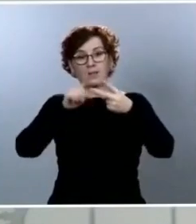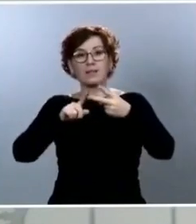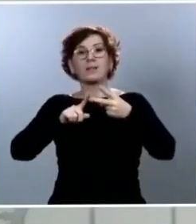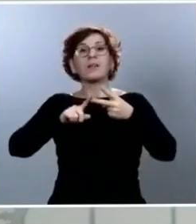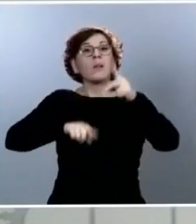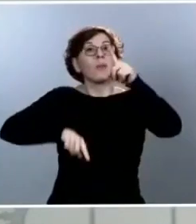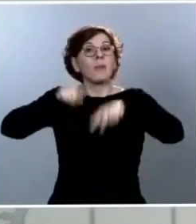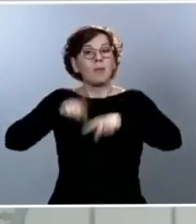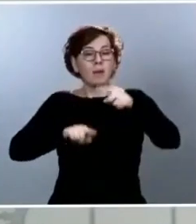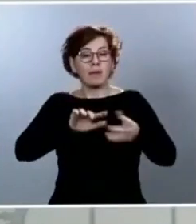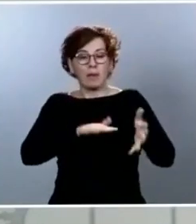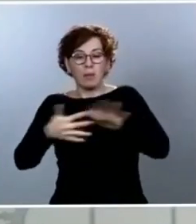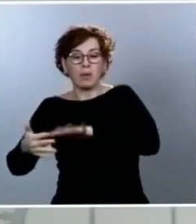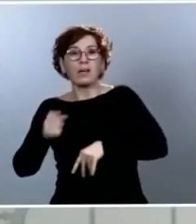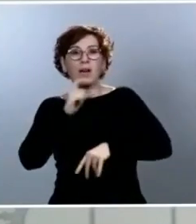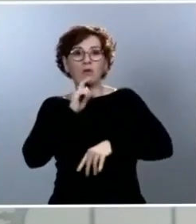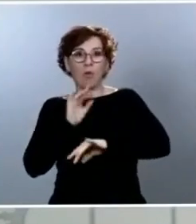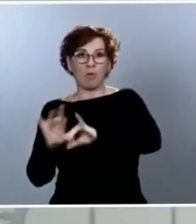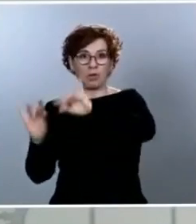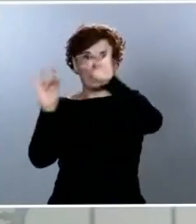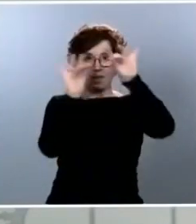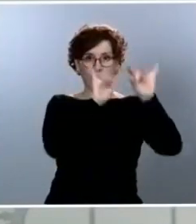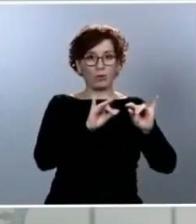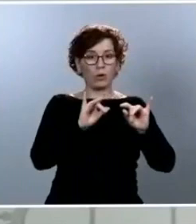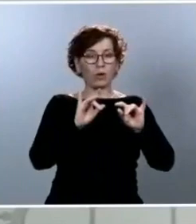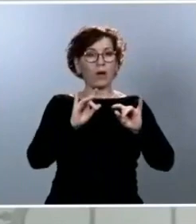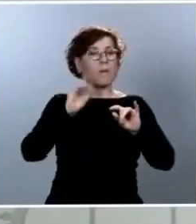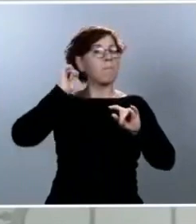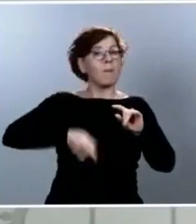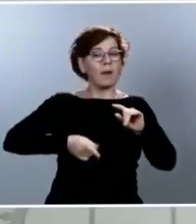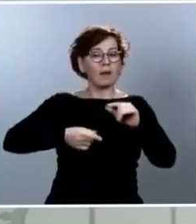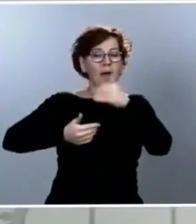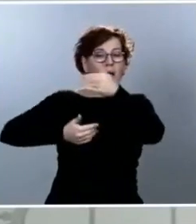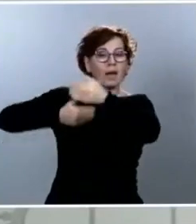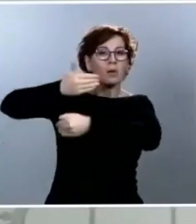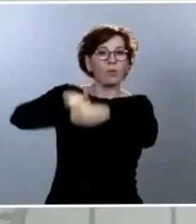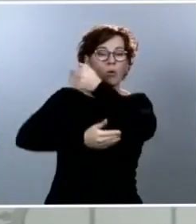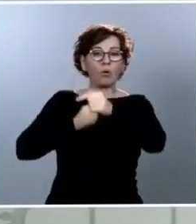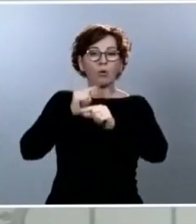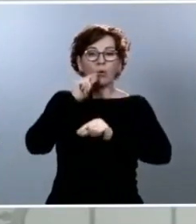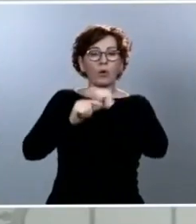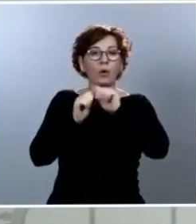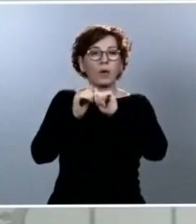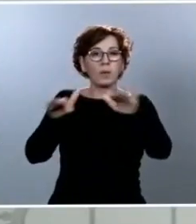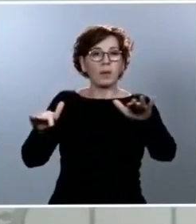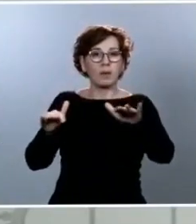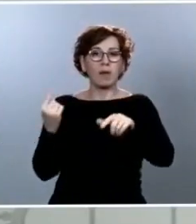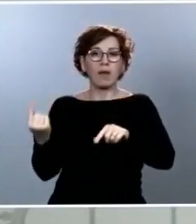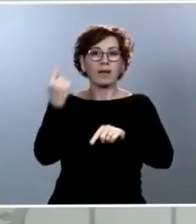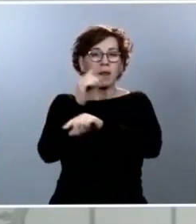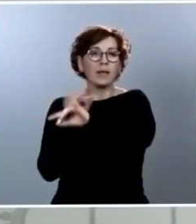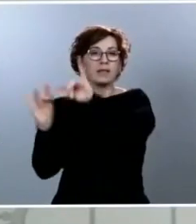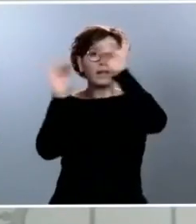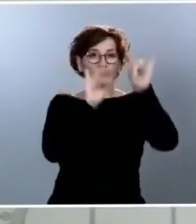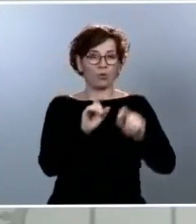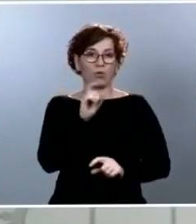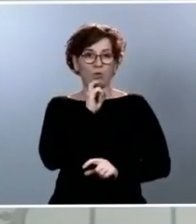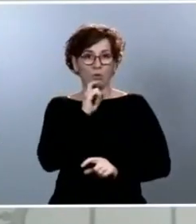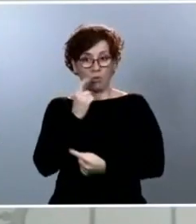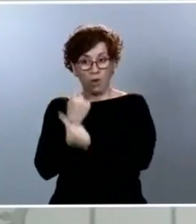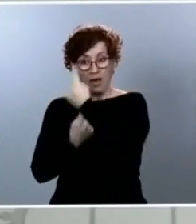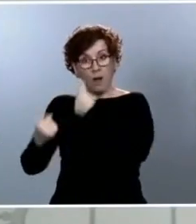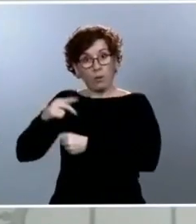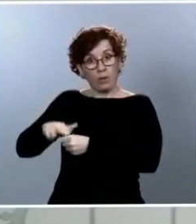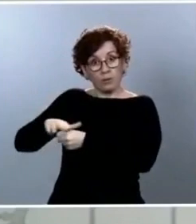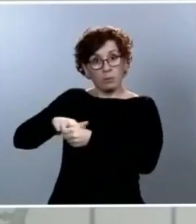de la evolución de la epidemia en los territorios. Hay provincias en nuestro país que llevan semanas, días,